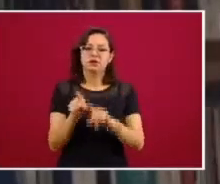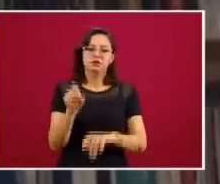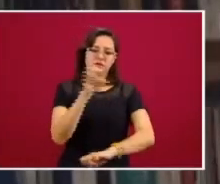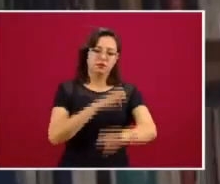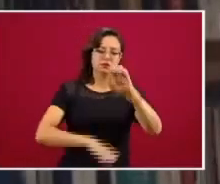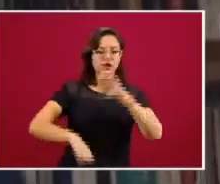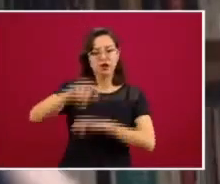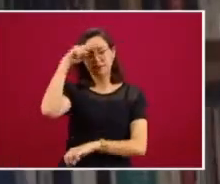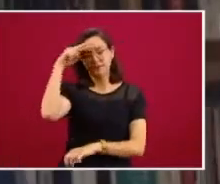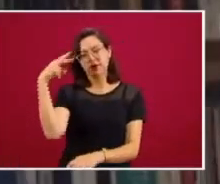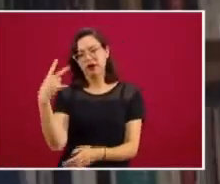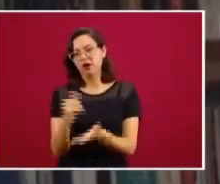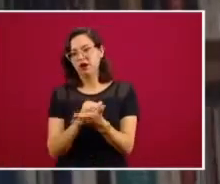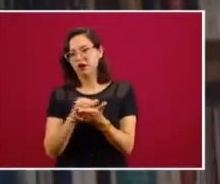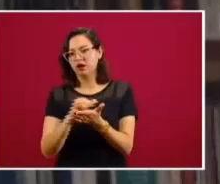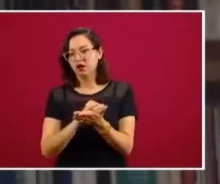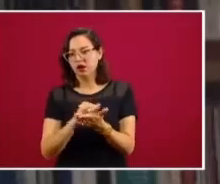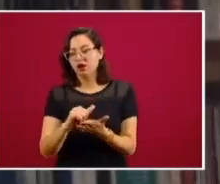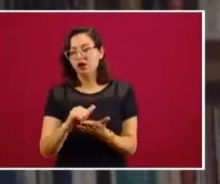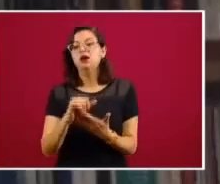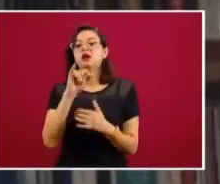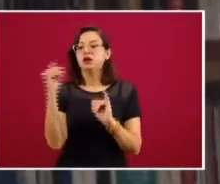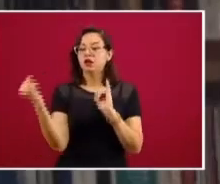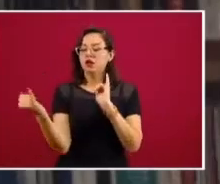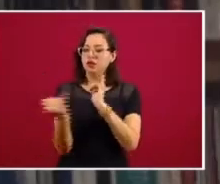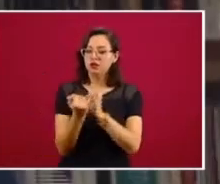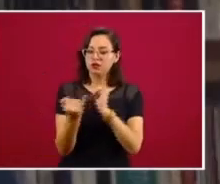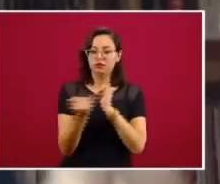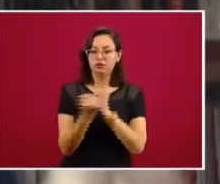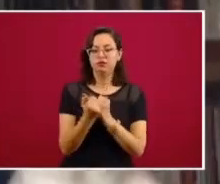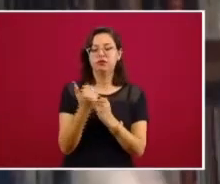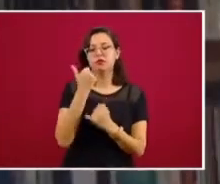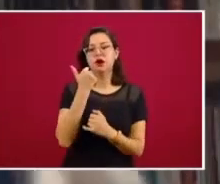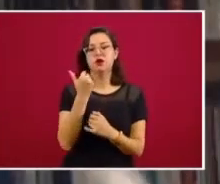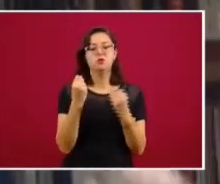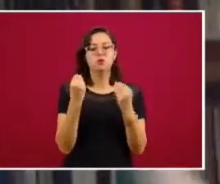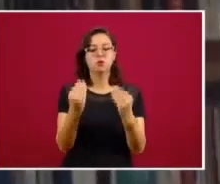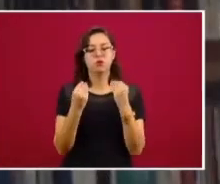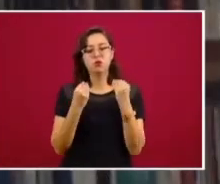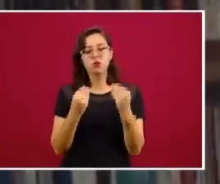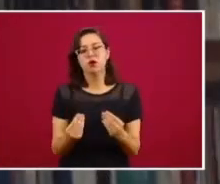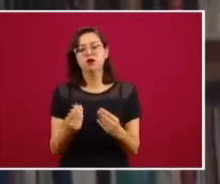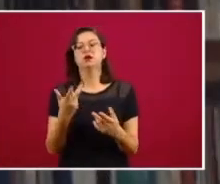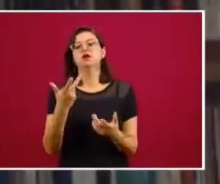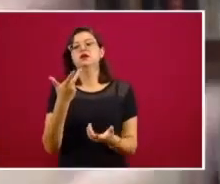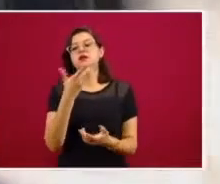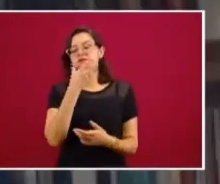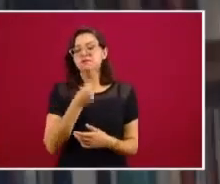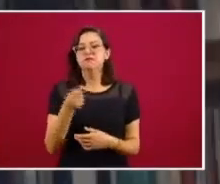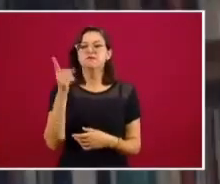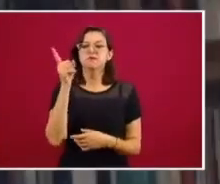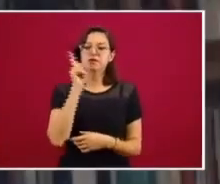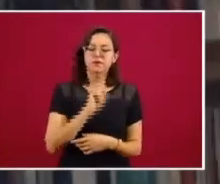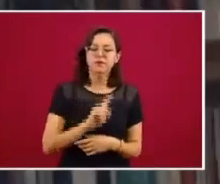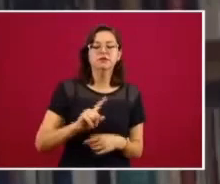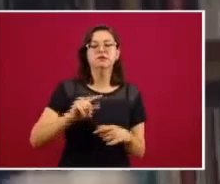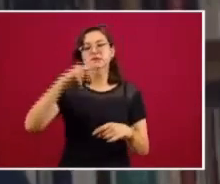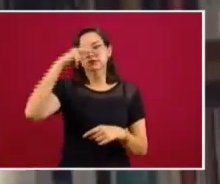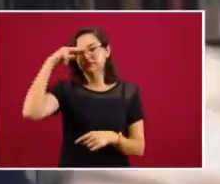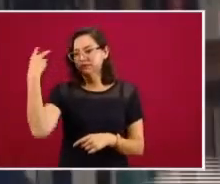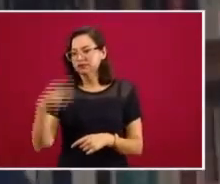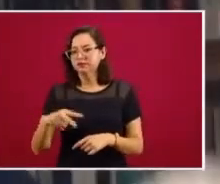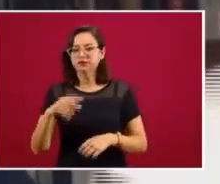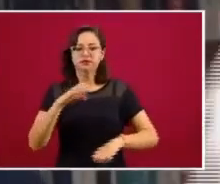de Nueva York, y también, presidente, lo quiero decir, a muchas embajadoras y embajadores de México, en diversos países del mundo,